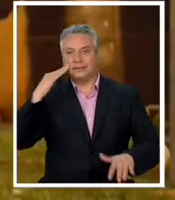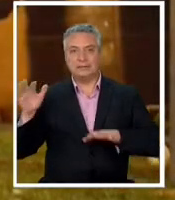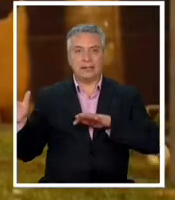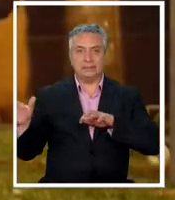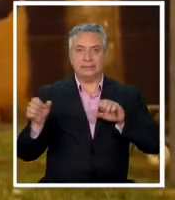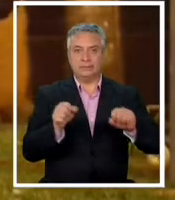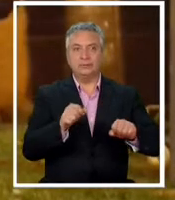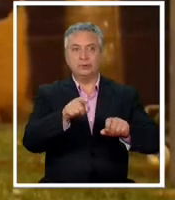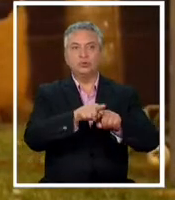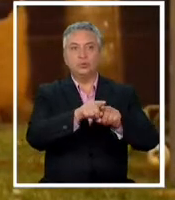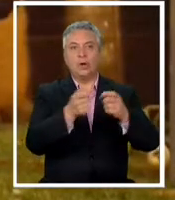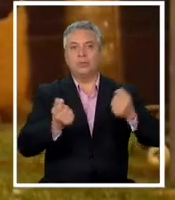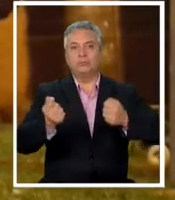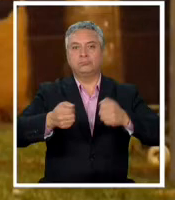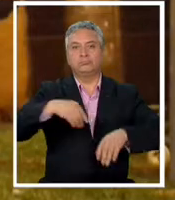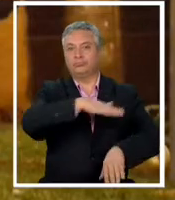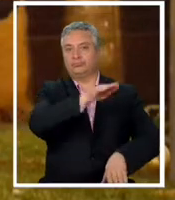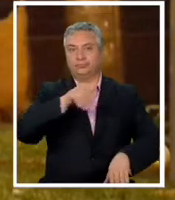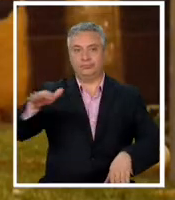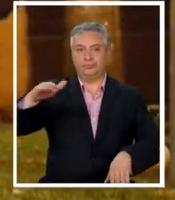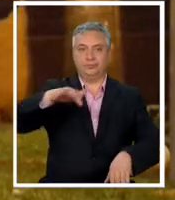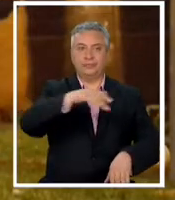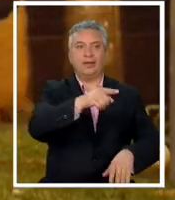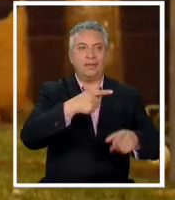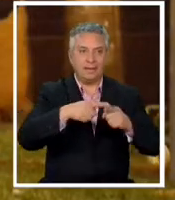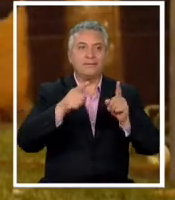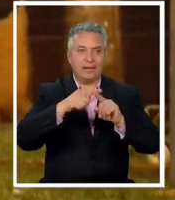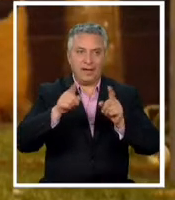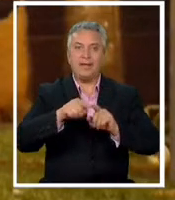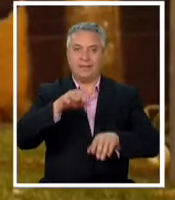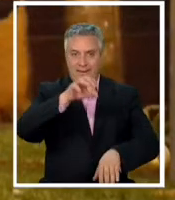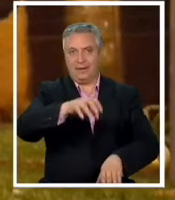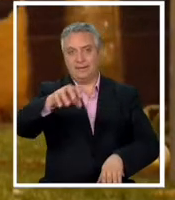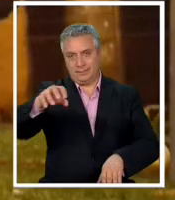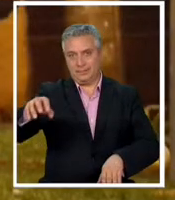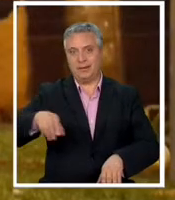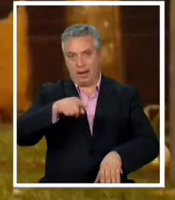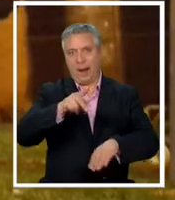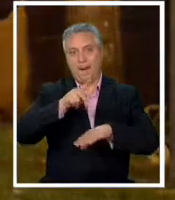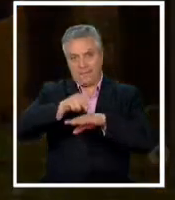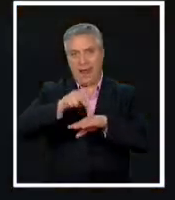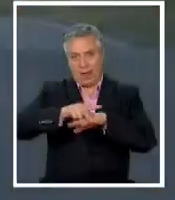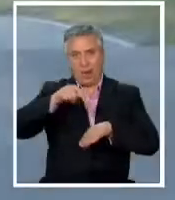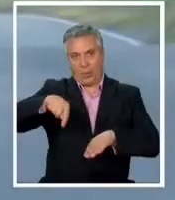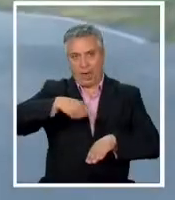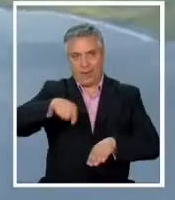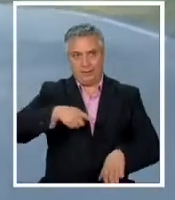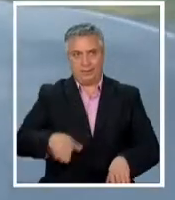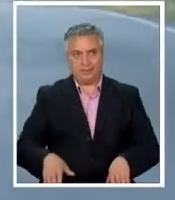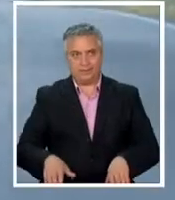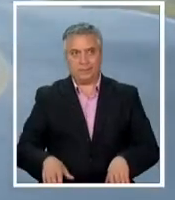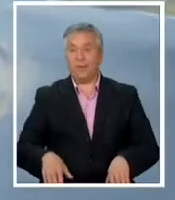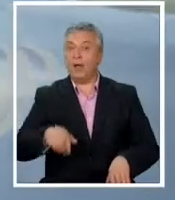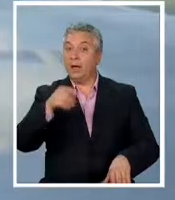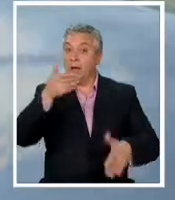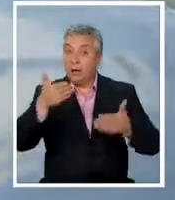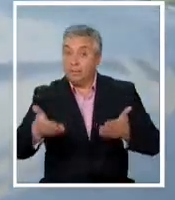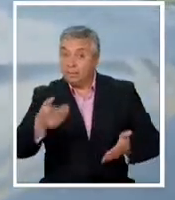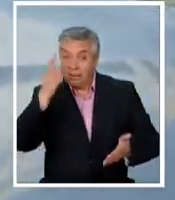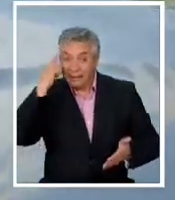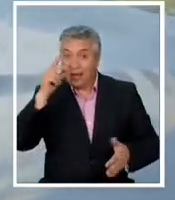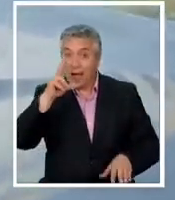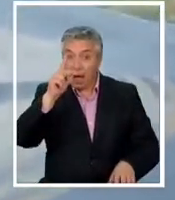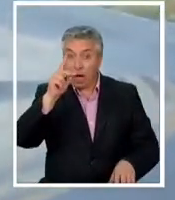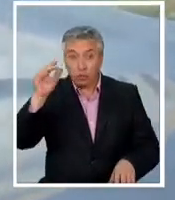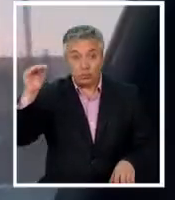su movilidad en los diferentes departamentos de la república del paraguay ahora se cree que los adultos